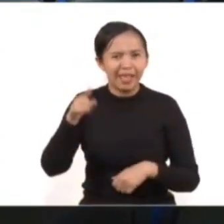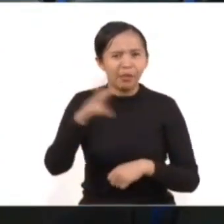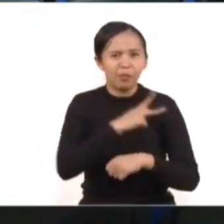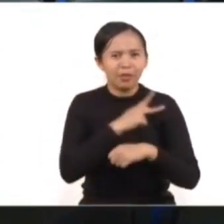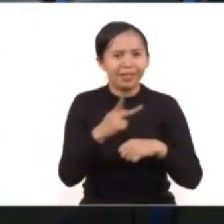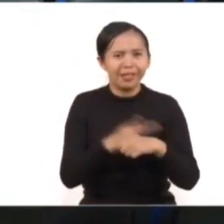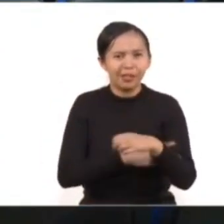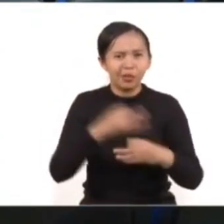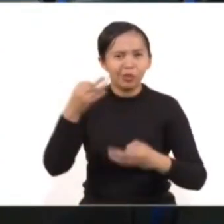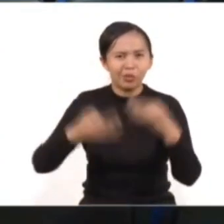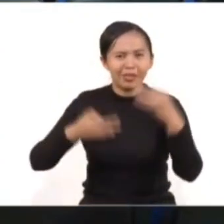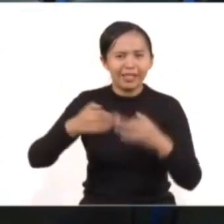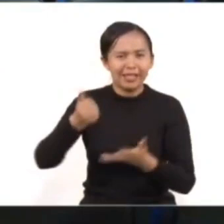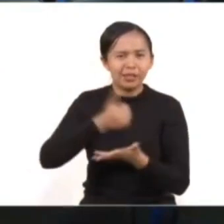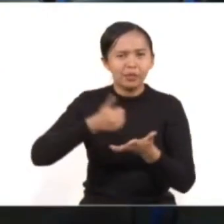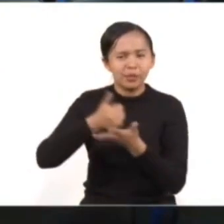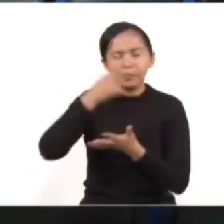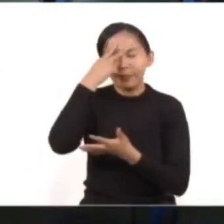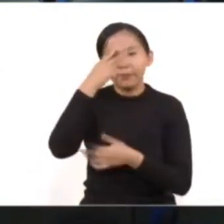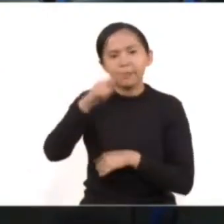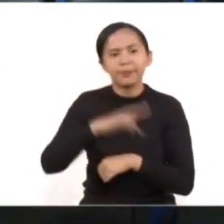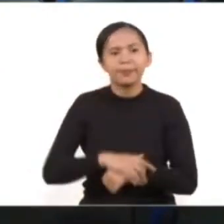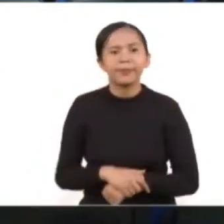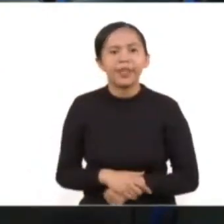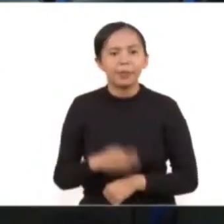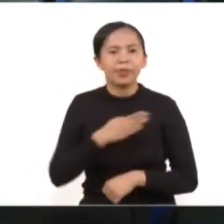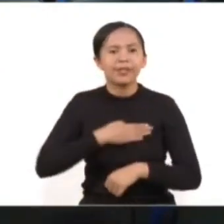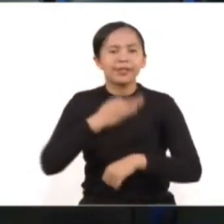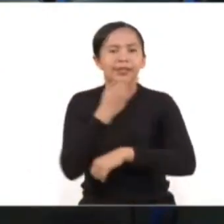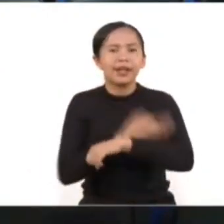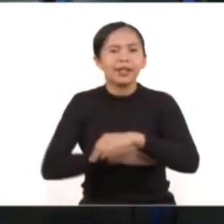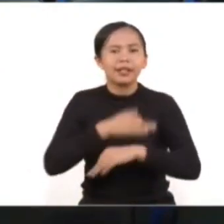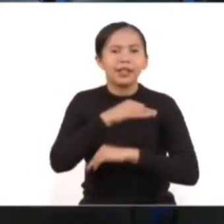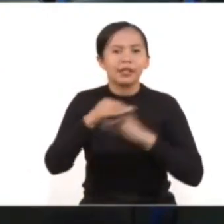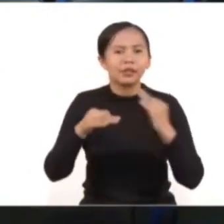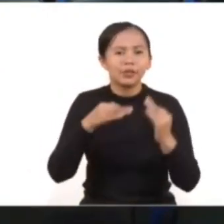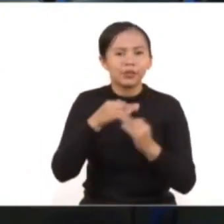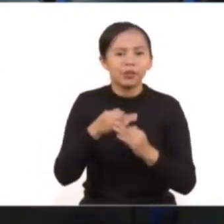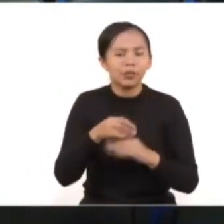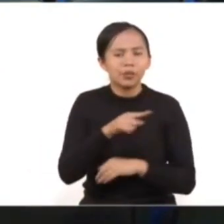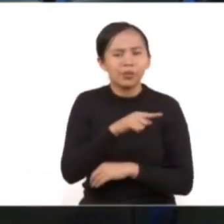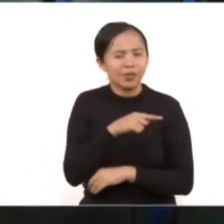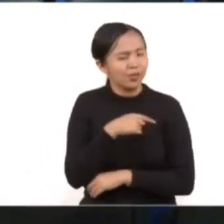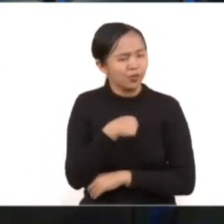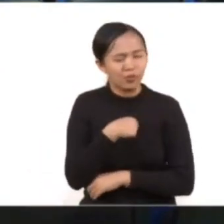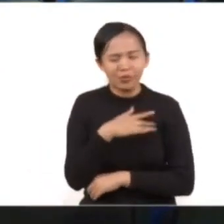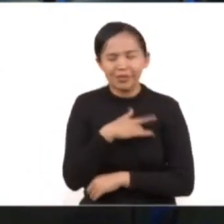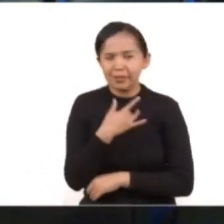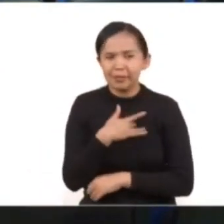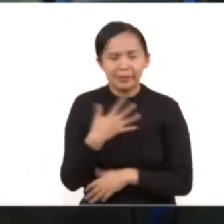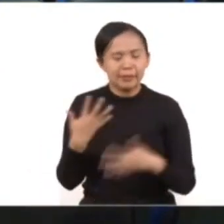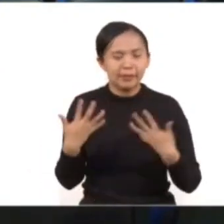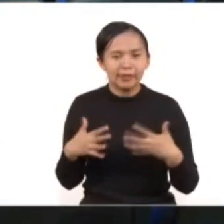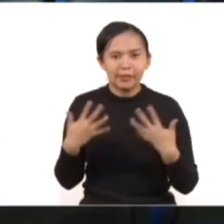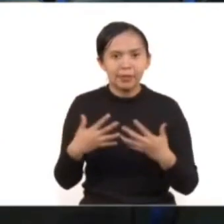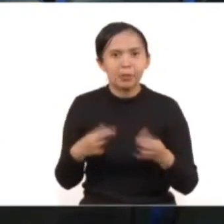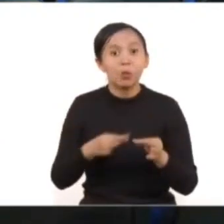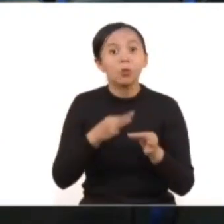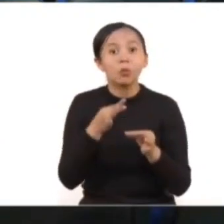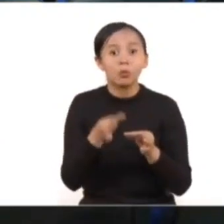Judicial de la Ciudad de México. Muy buenas tardes a todos y todas. Como siempre es un placer compartir,